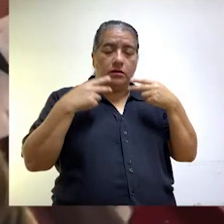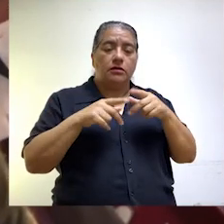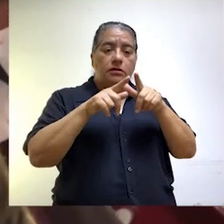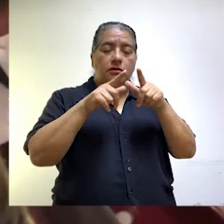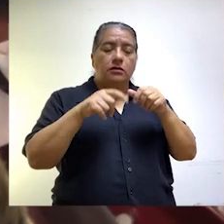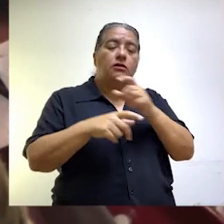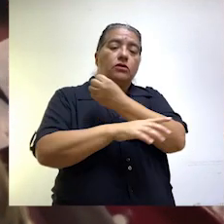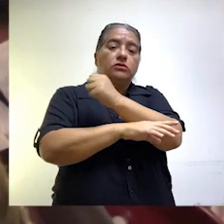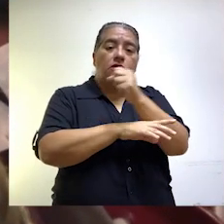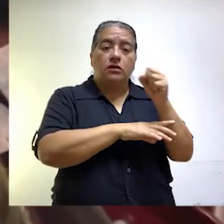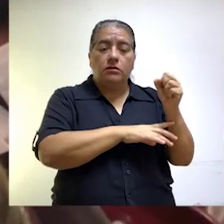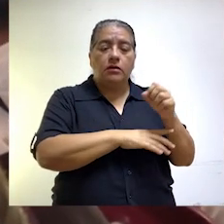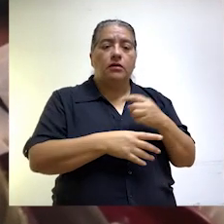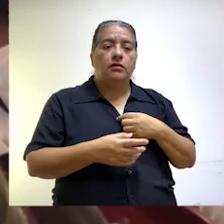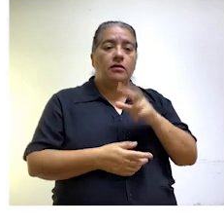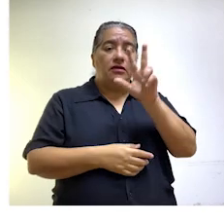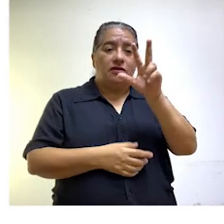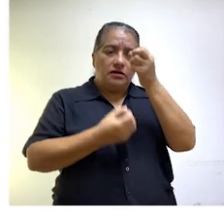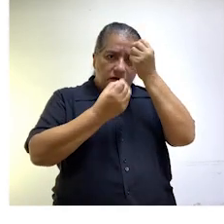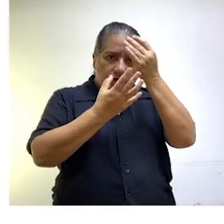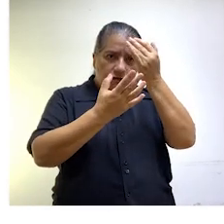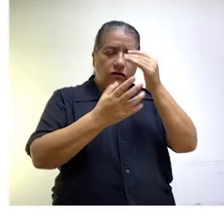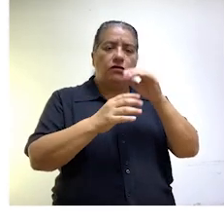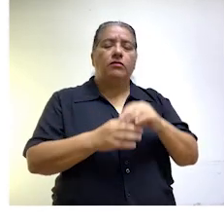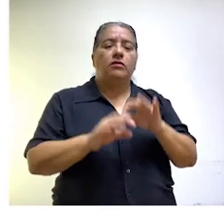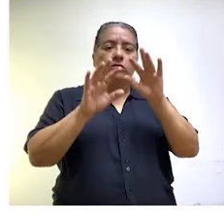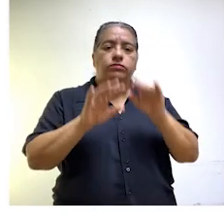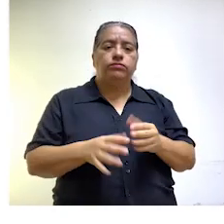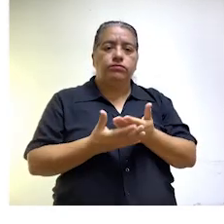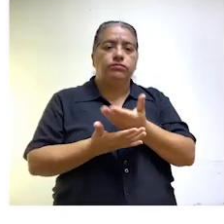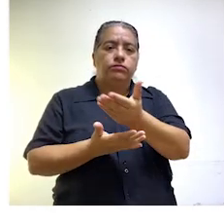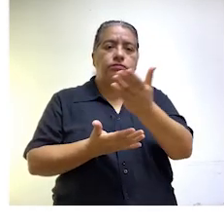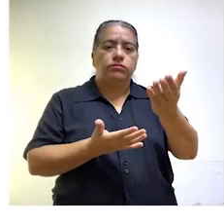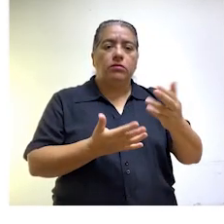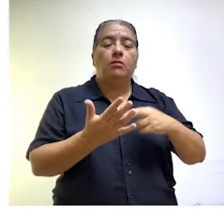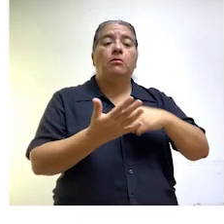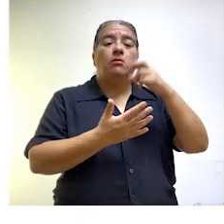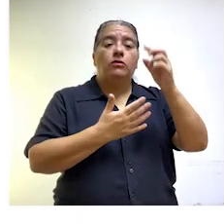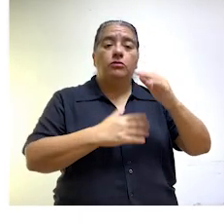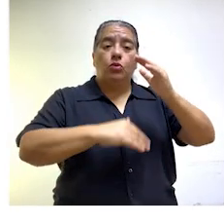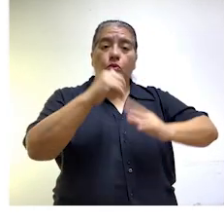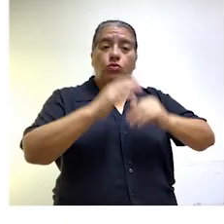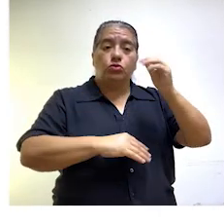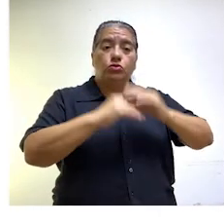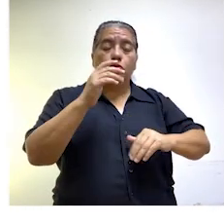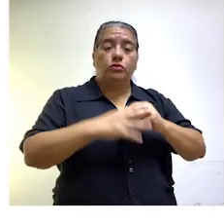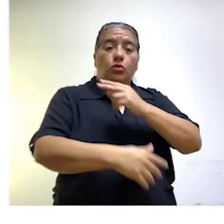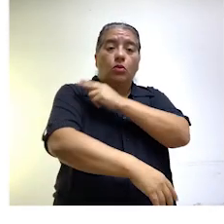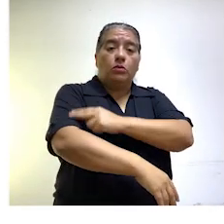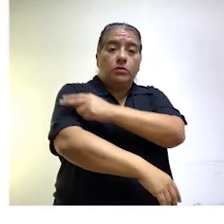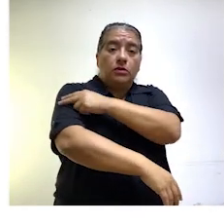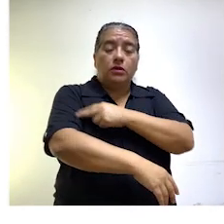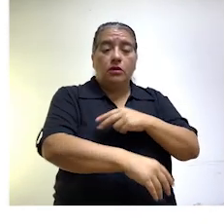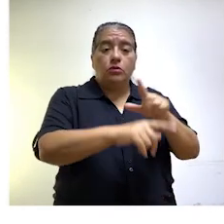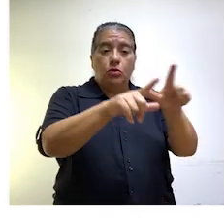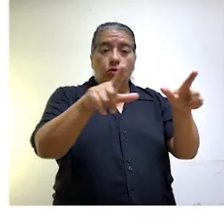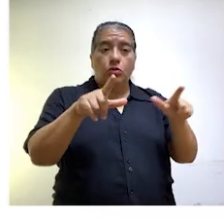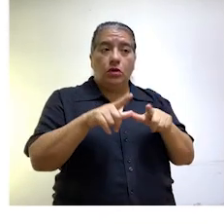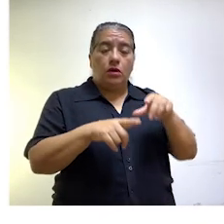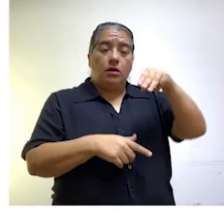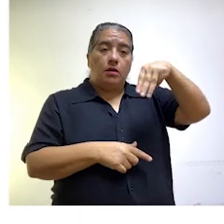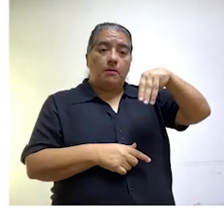Así, se dio a conocer sobre los tres informes de control emitidos sobre la próxima construcción del Centro de Salud